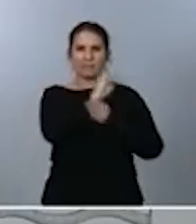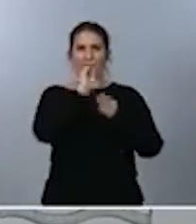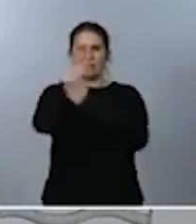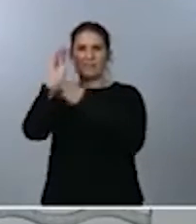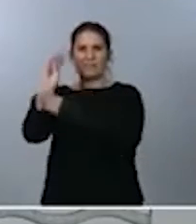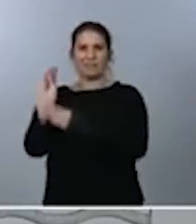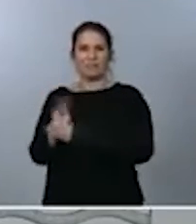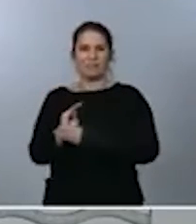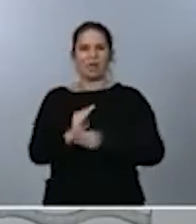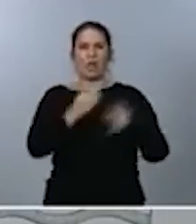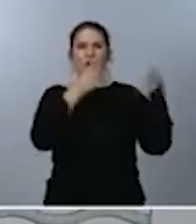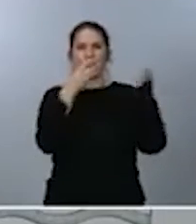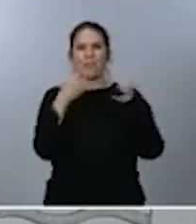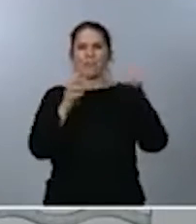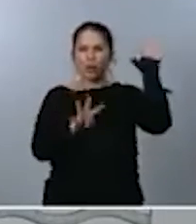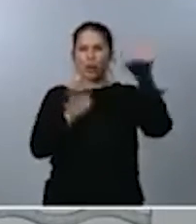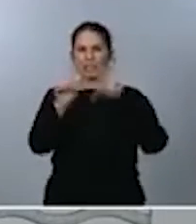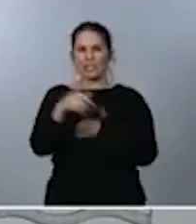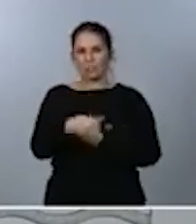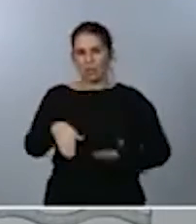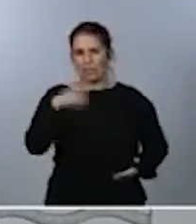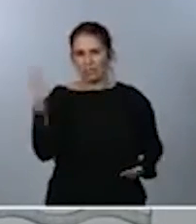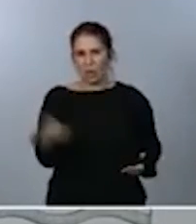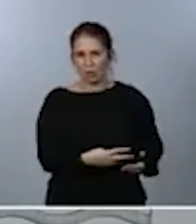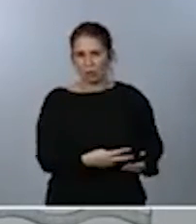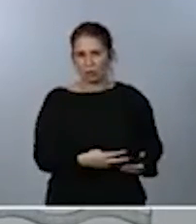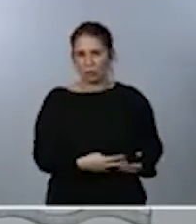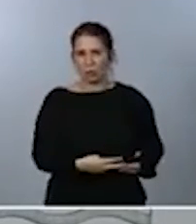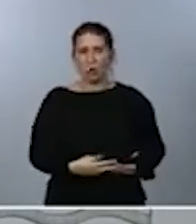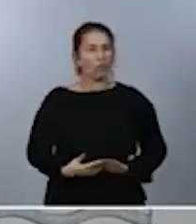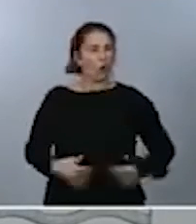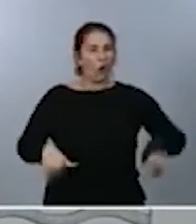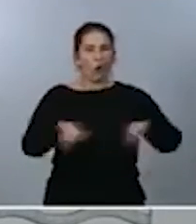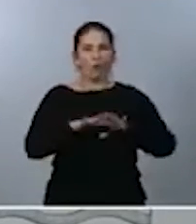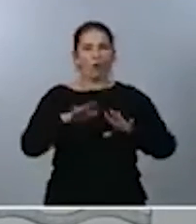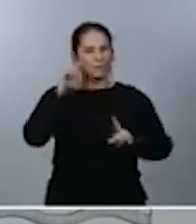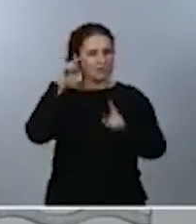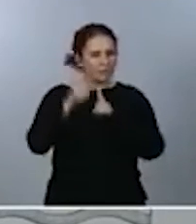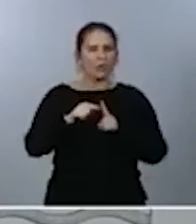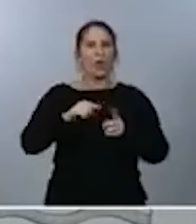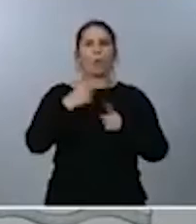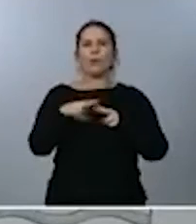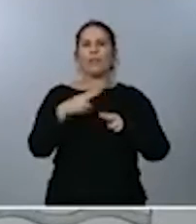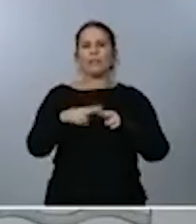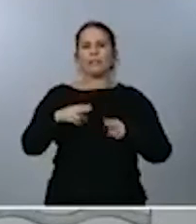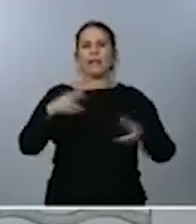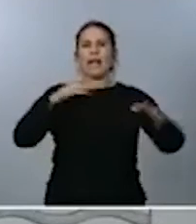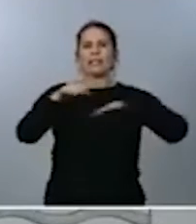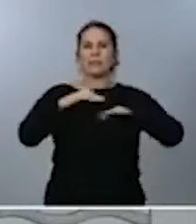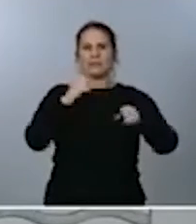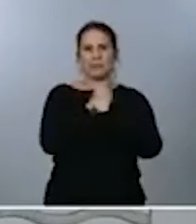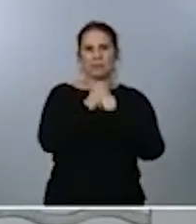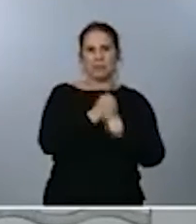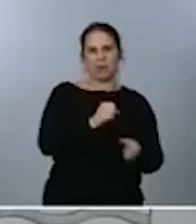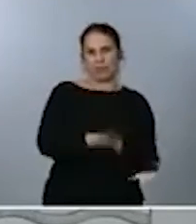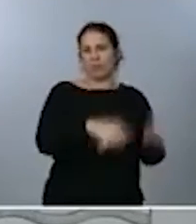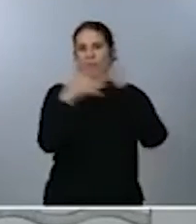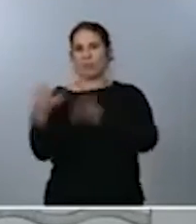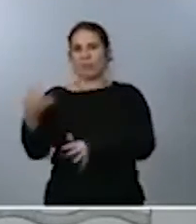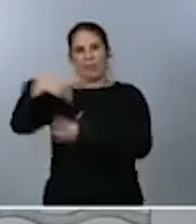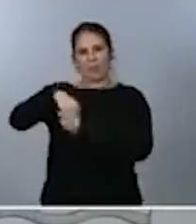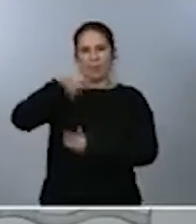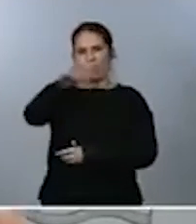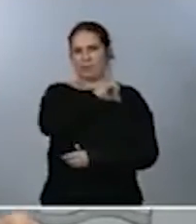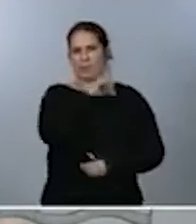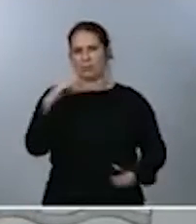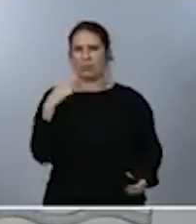millones de euros, todo ello para la ejecución de las políticas activas de empleo por parte de las comunidades autónomas, una materia